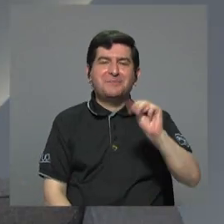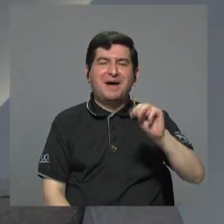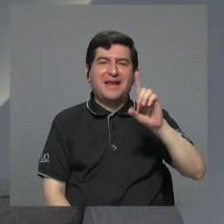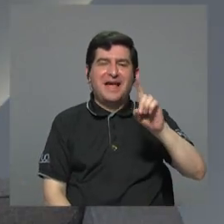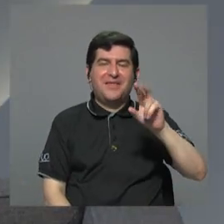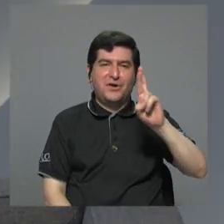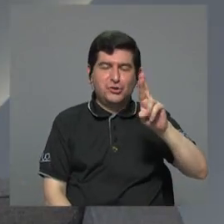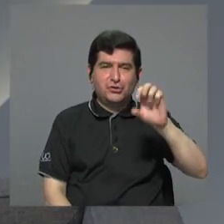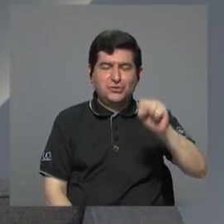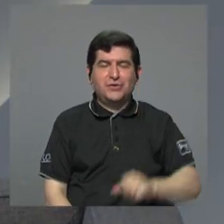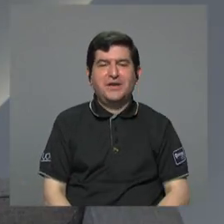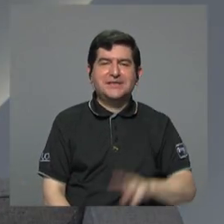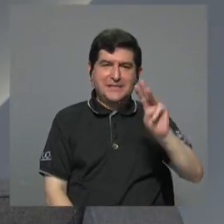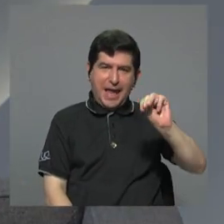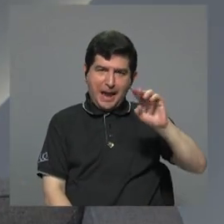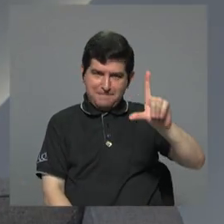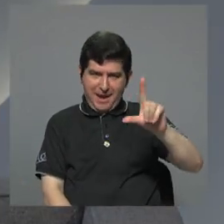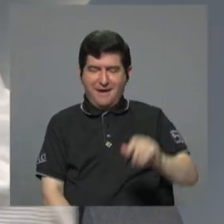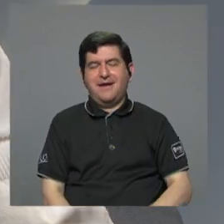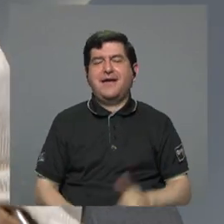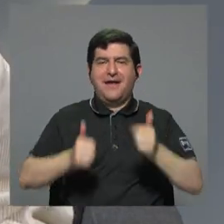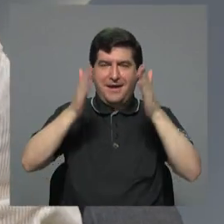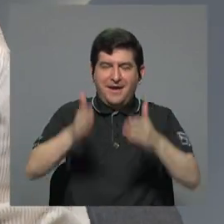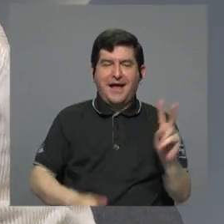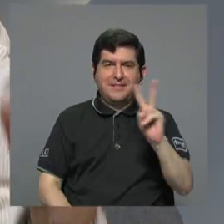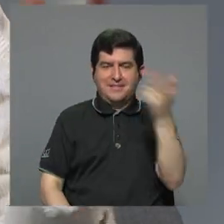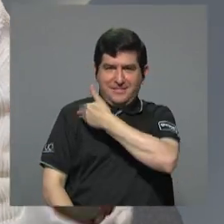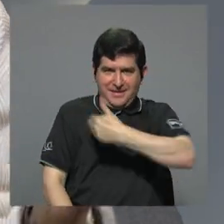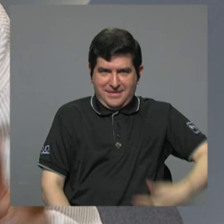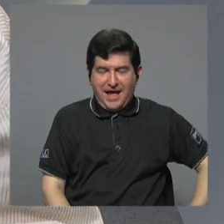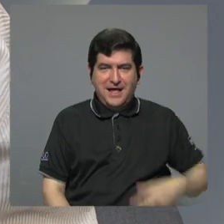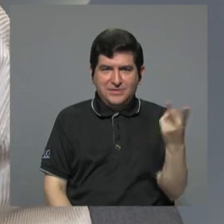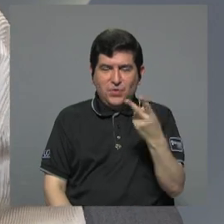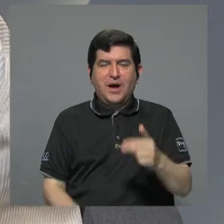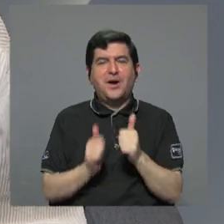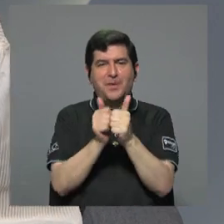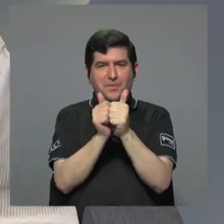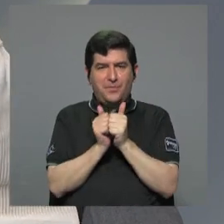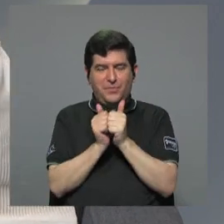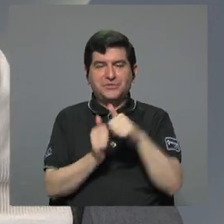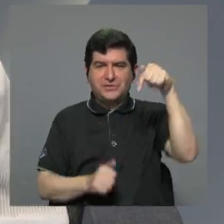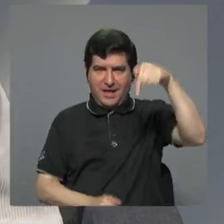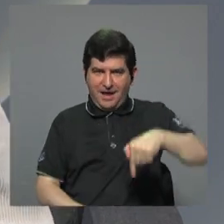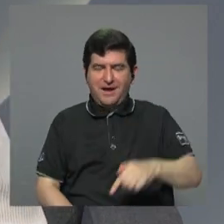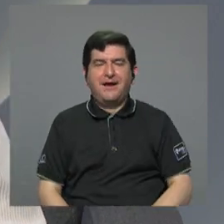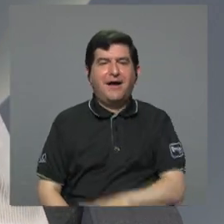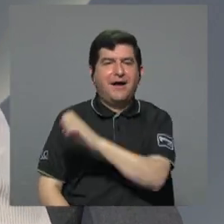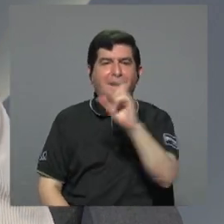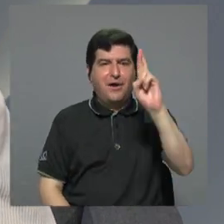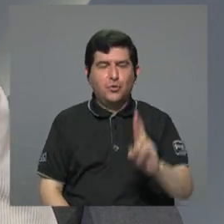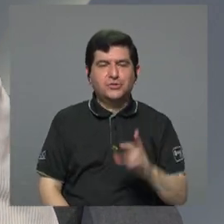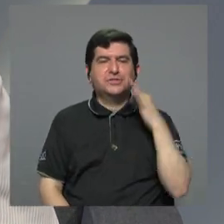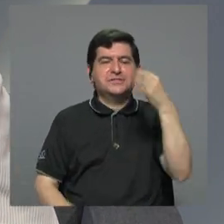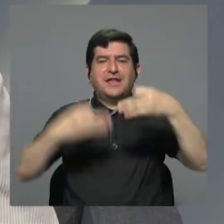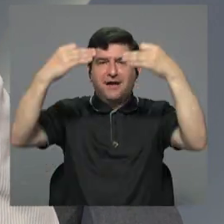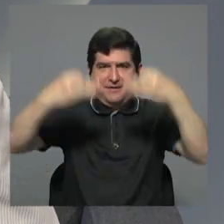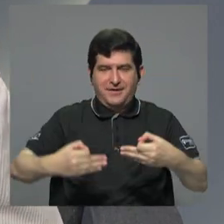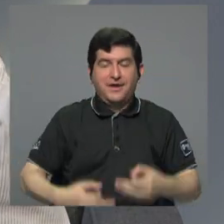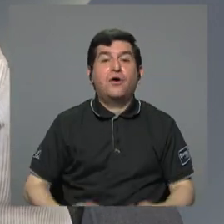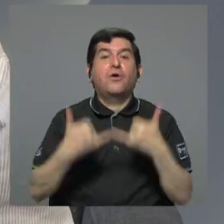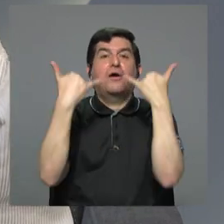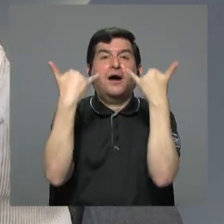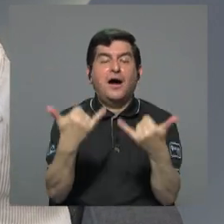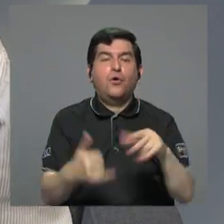del partido Movimiento Libertario candidata a la vicepresidencia ambos por acompañarnos aquí en Costa Rica en juego vamos de